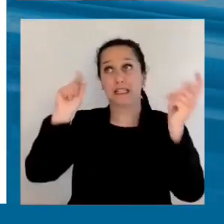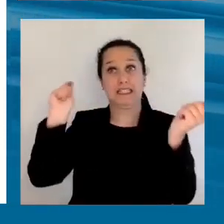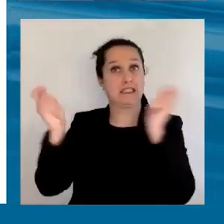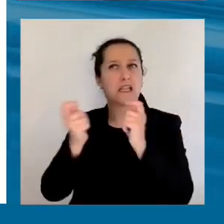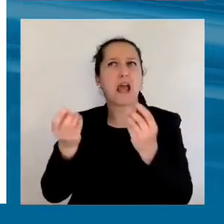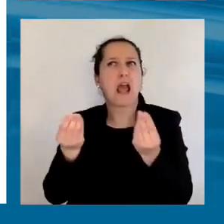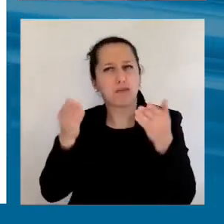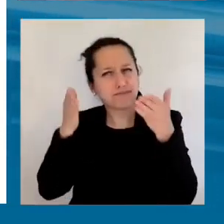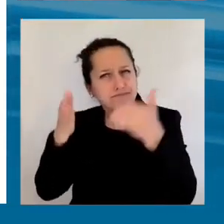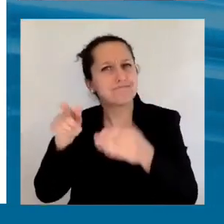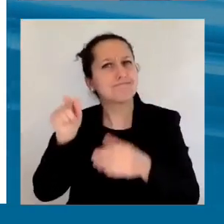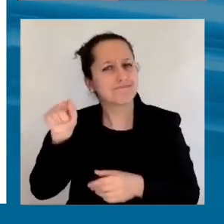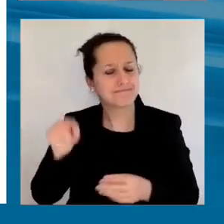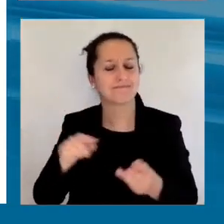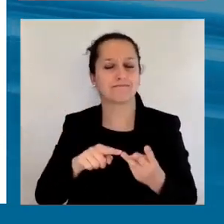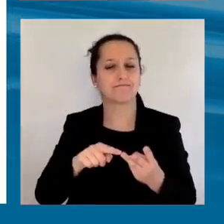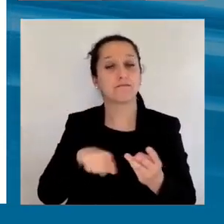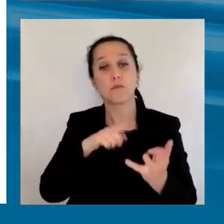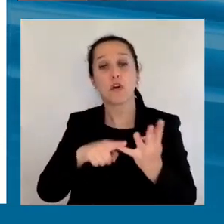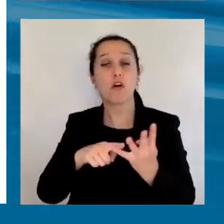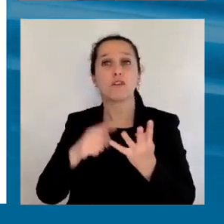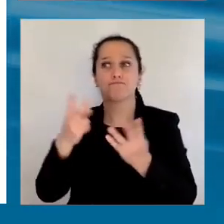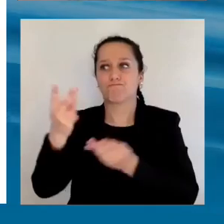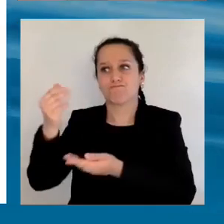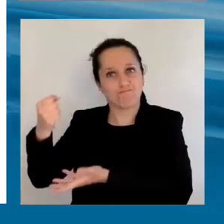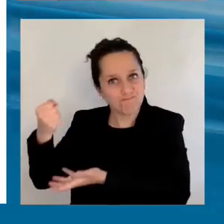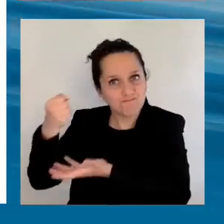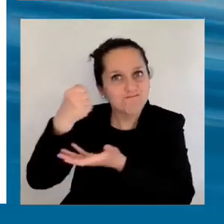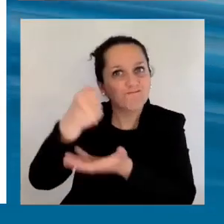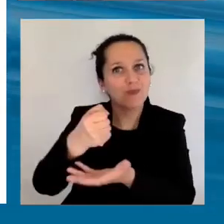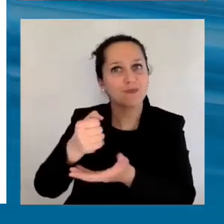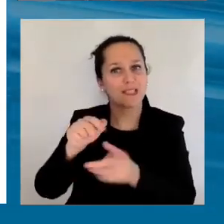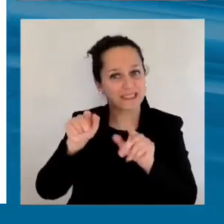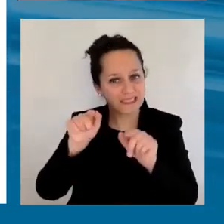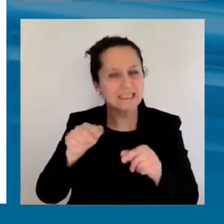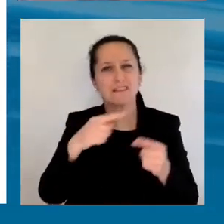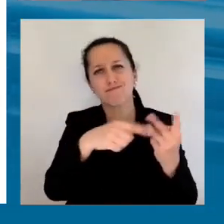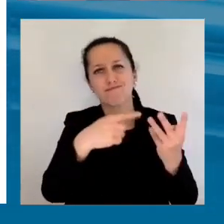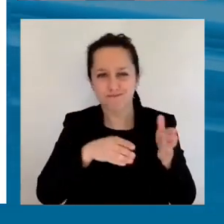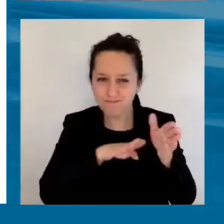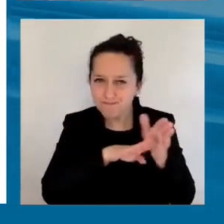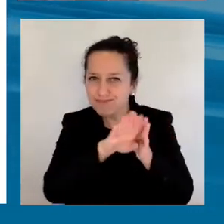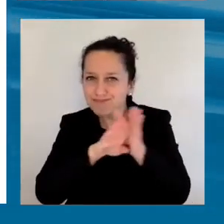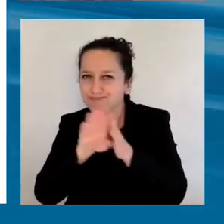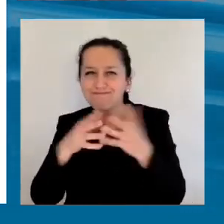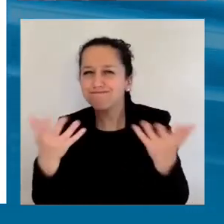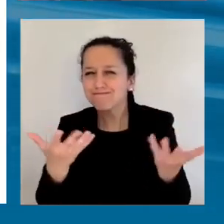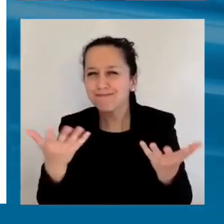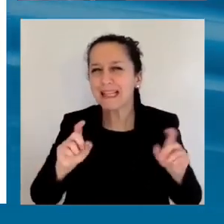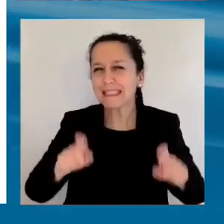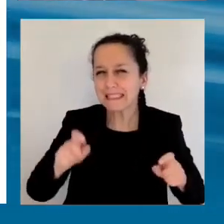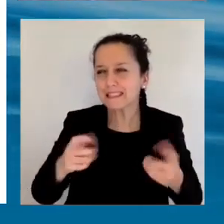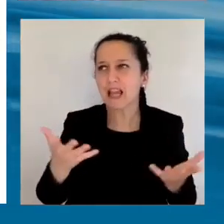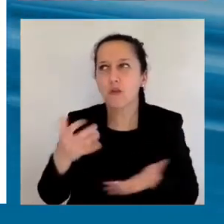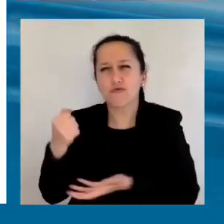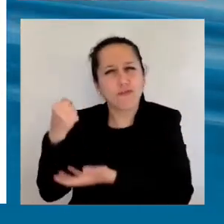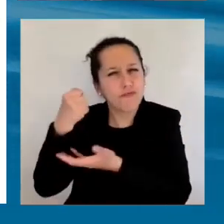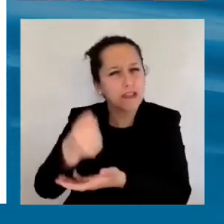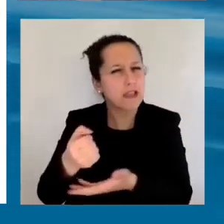cómo financiar financiamiento para eso y todas las necesidades del desarrollo. Esa es la lógica